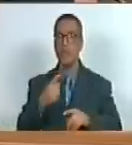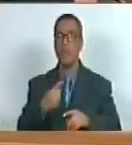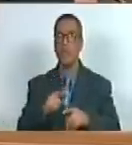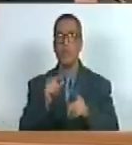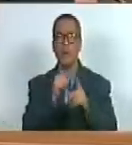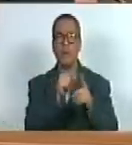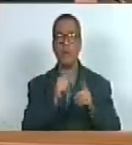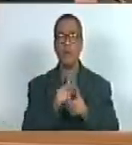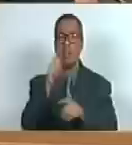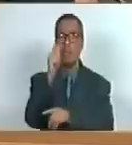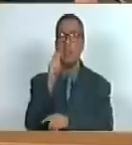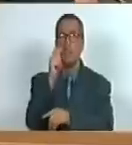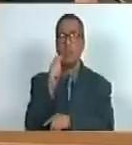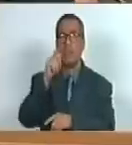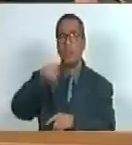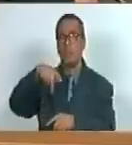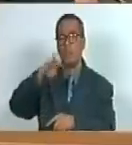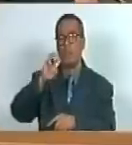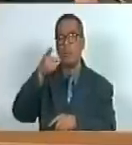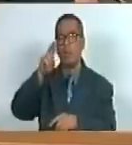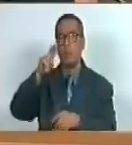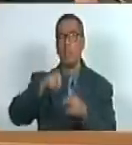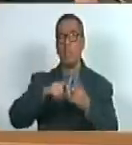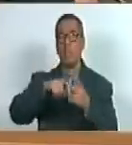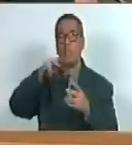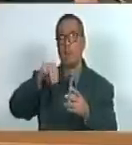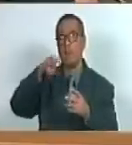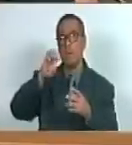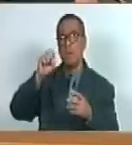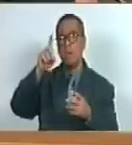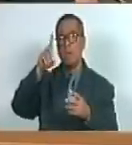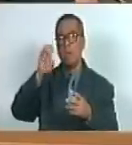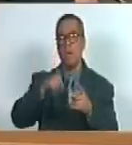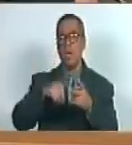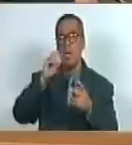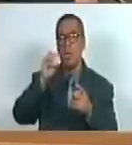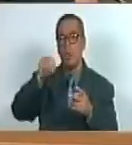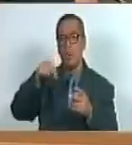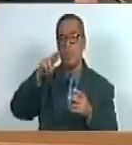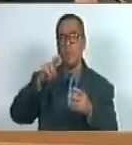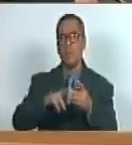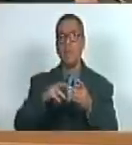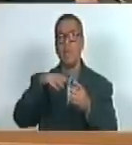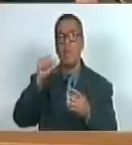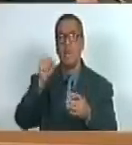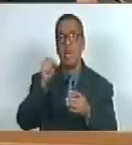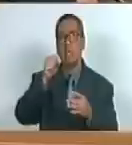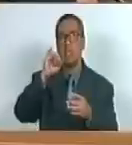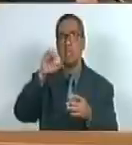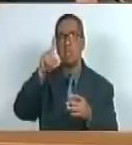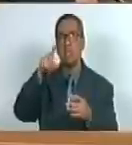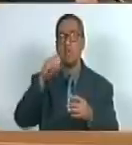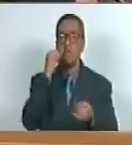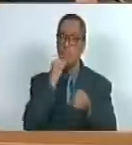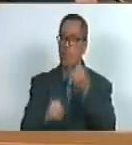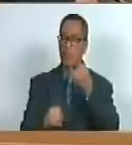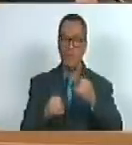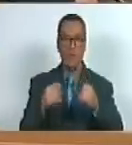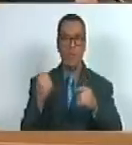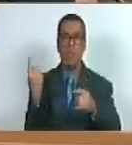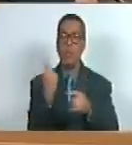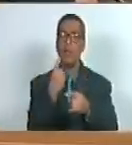derecho de palabra a los diputados Pedro Infante, Mercedes Sánchez, Omar Ávila y Asia Villegas finalizar las